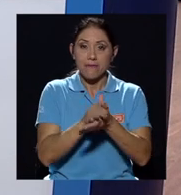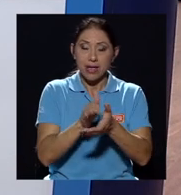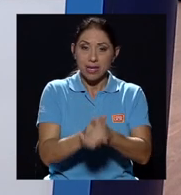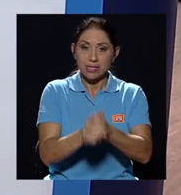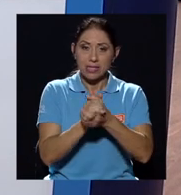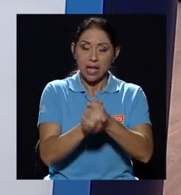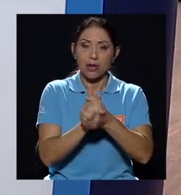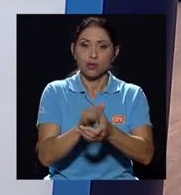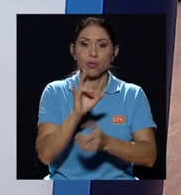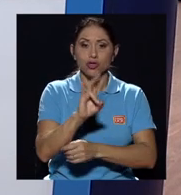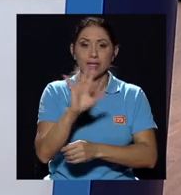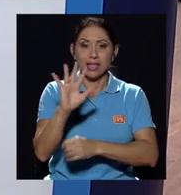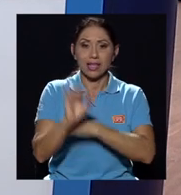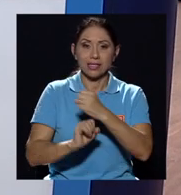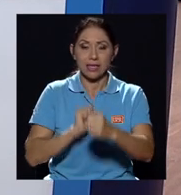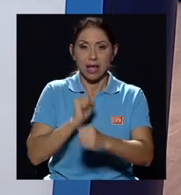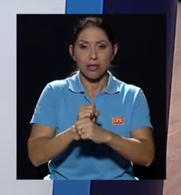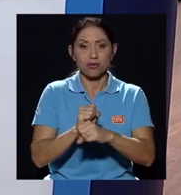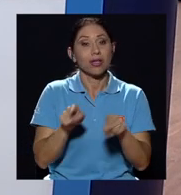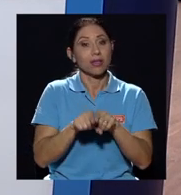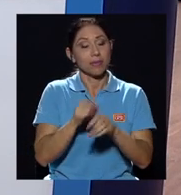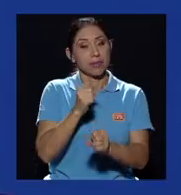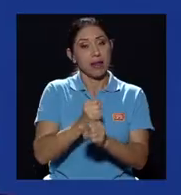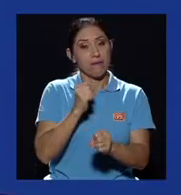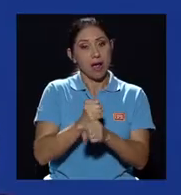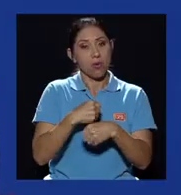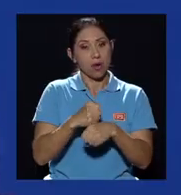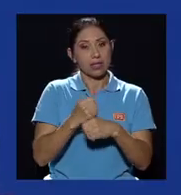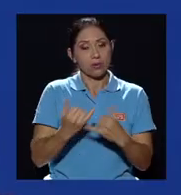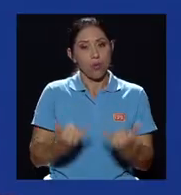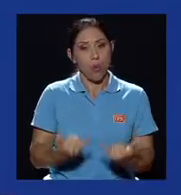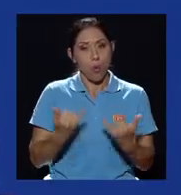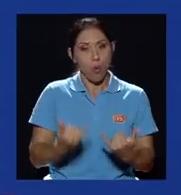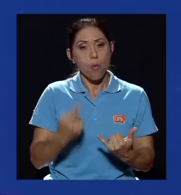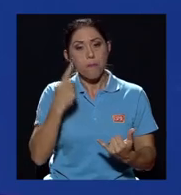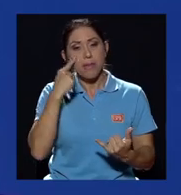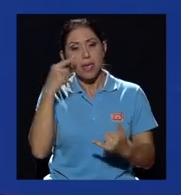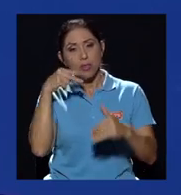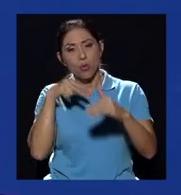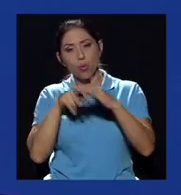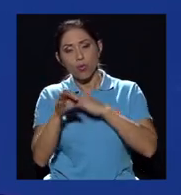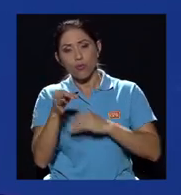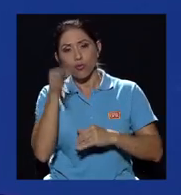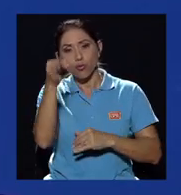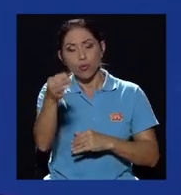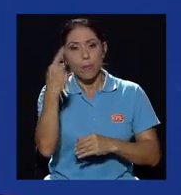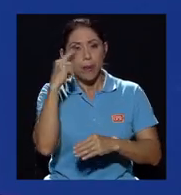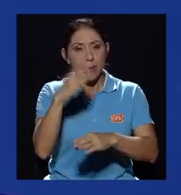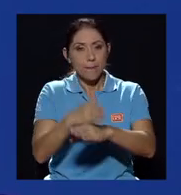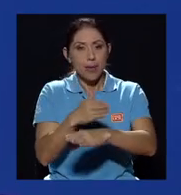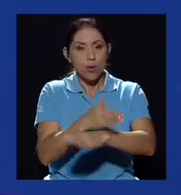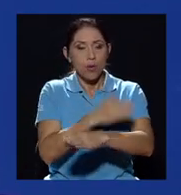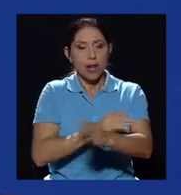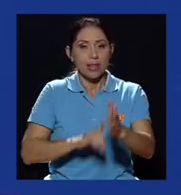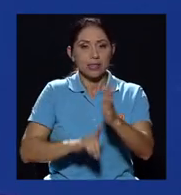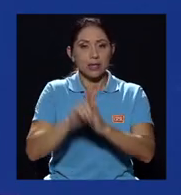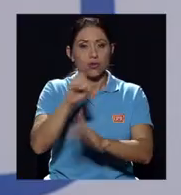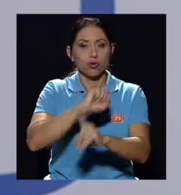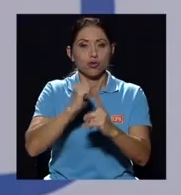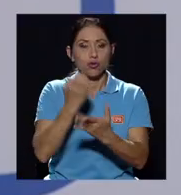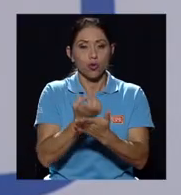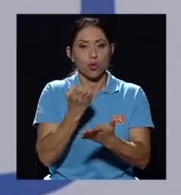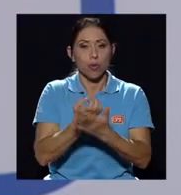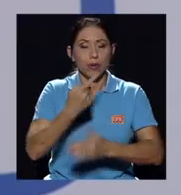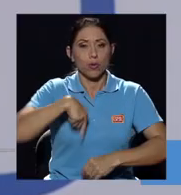los 75 años y por este trabajo que están haciendo y que están viendo hacia futuro para poder mejorar el desarrollo socioeconómico de nuestro país.